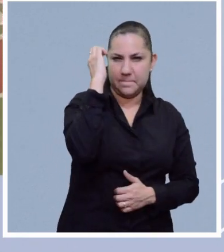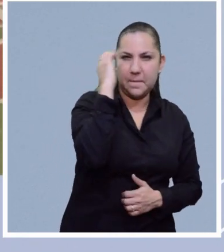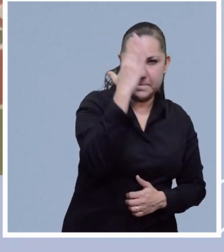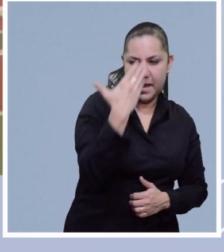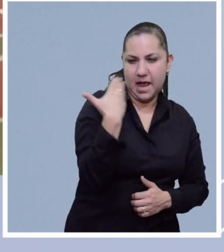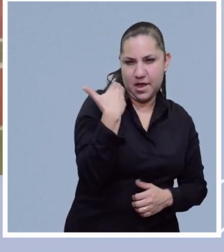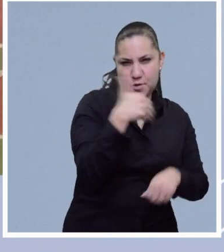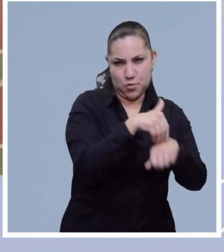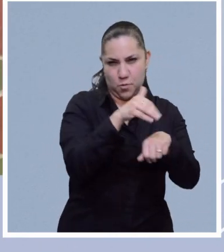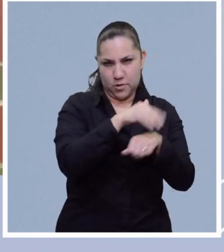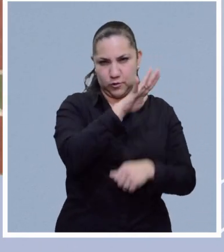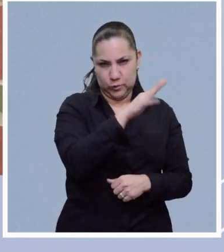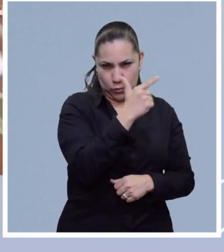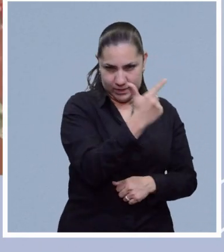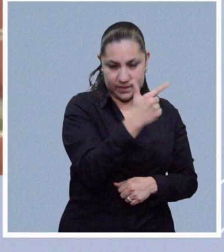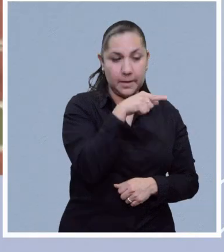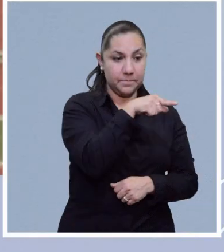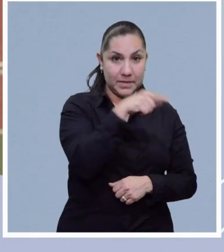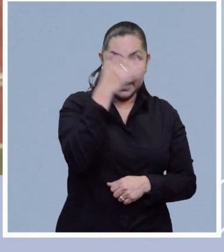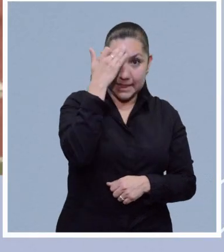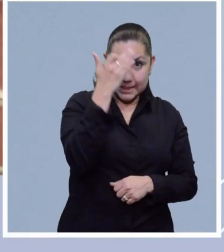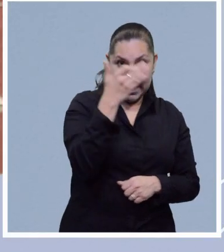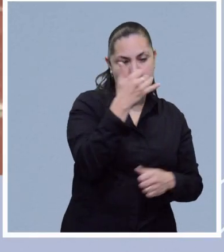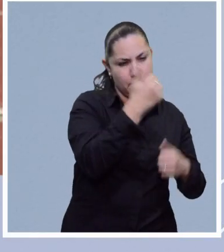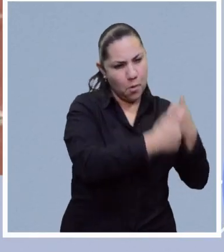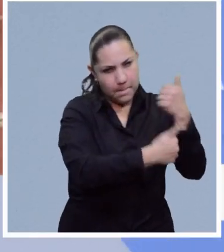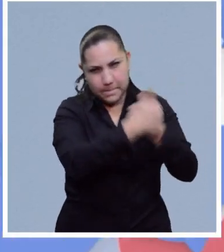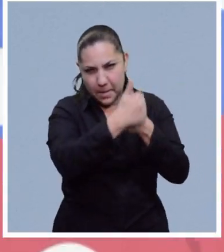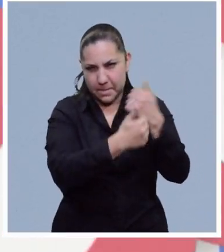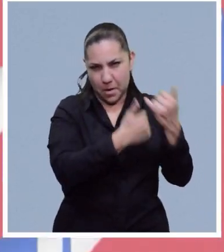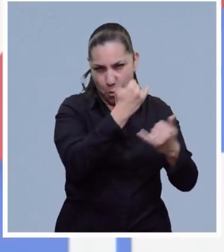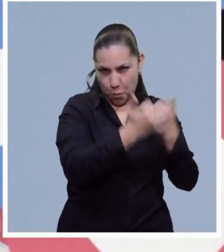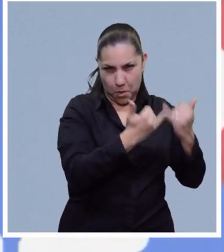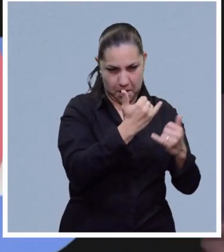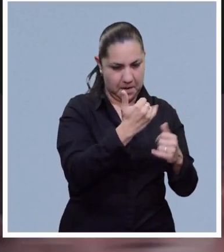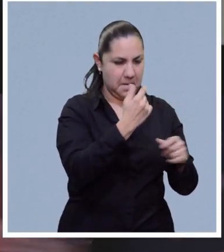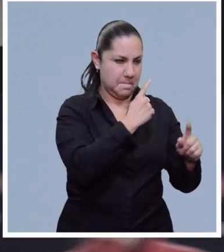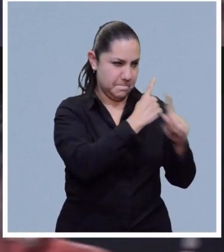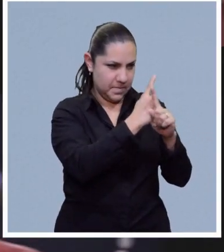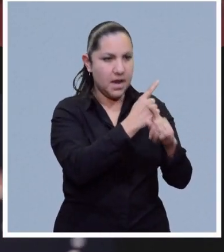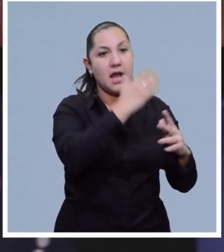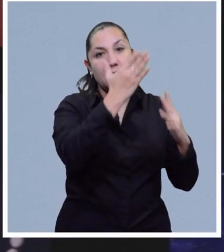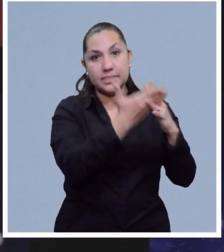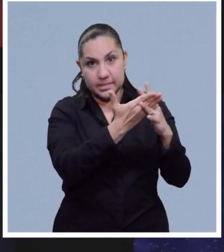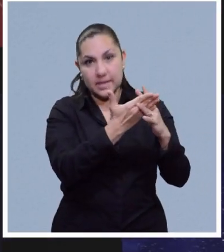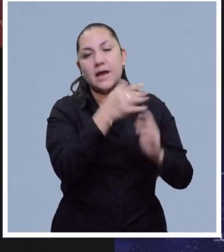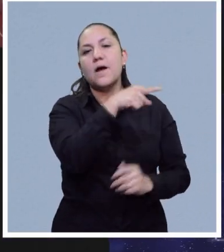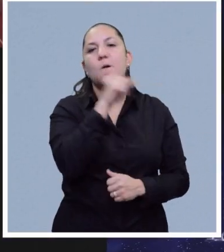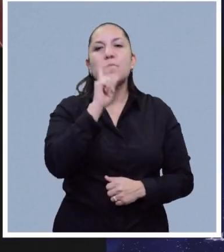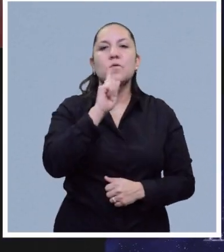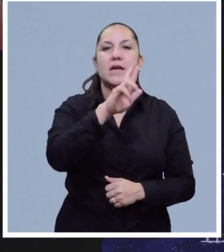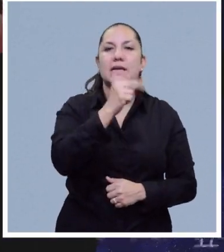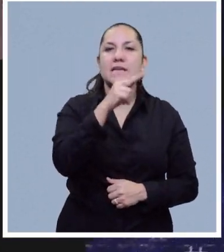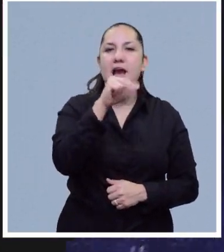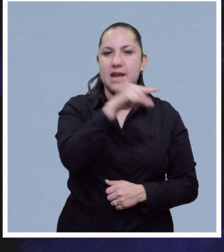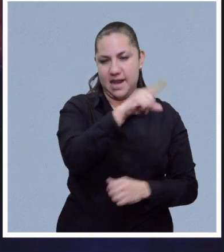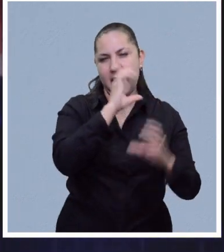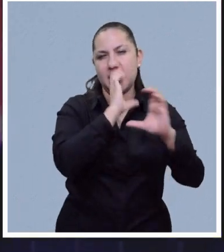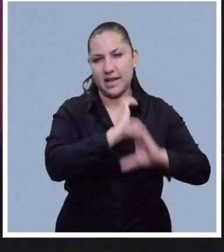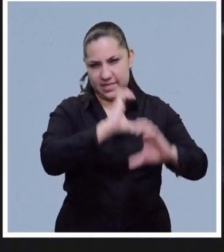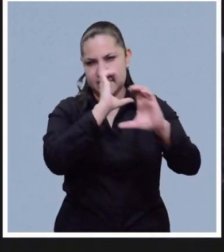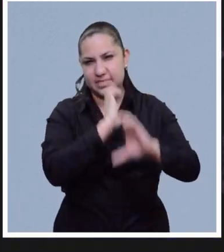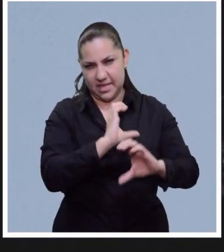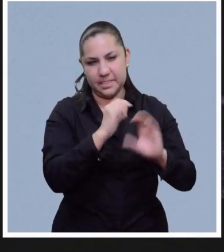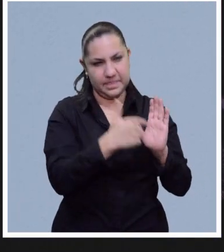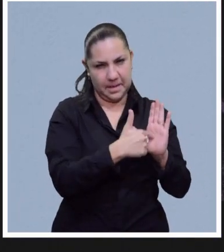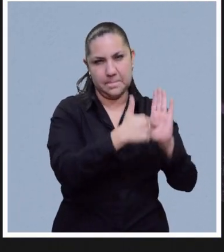Águilas de Filadelfia en la edición 57 del Super Bowl, cuyo show de medio tiempo fue protagonizado por la cantante estadounidense